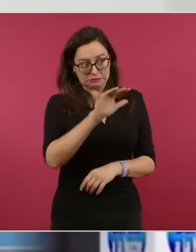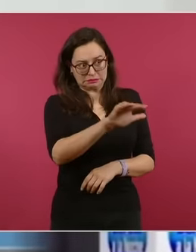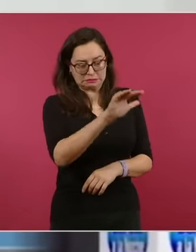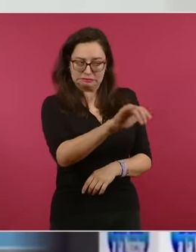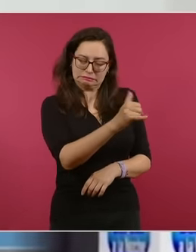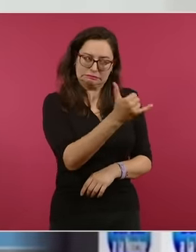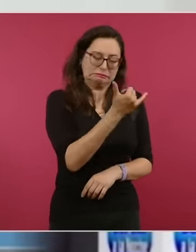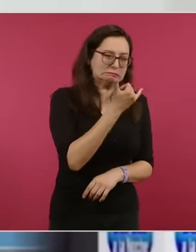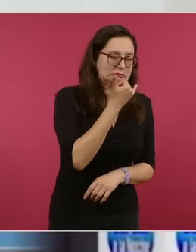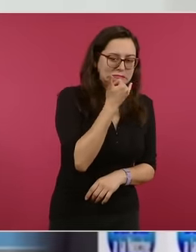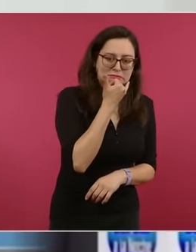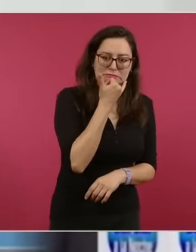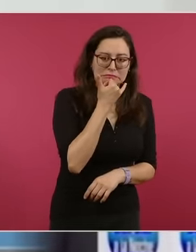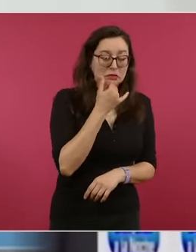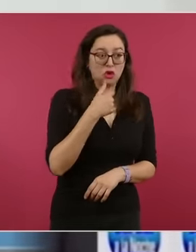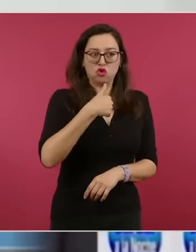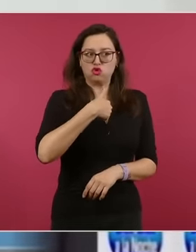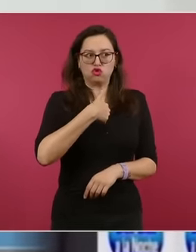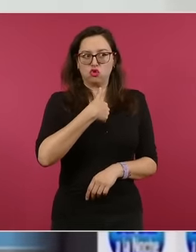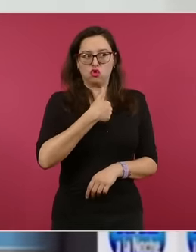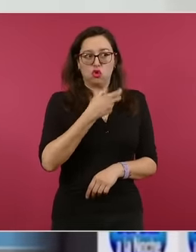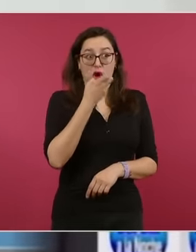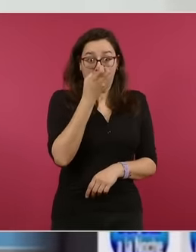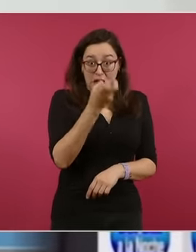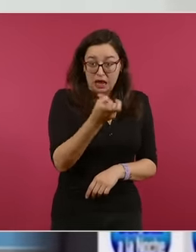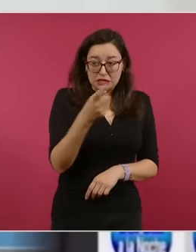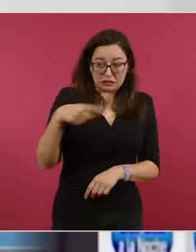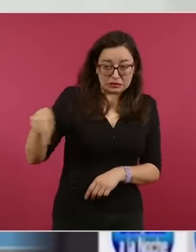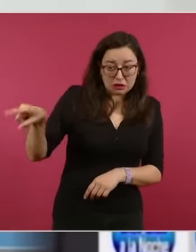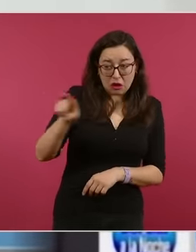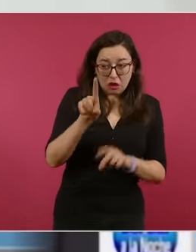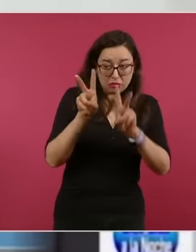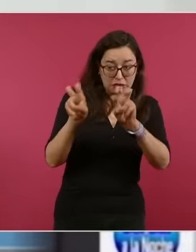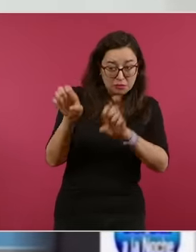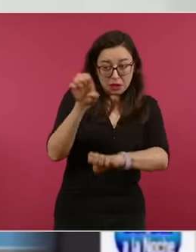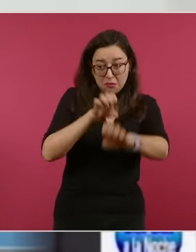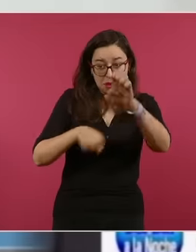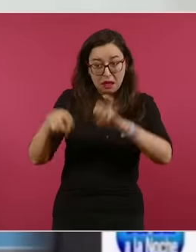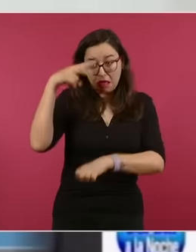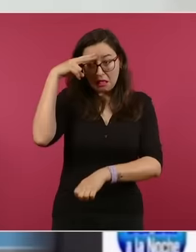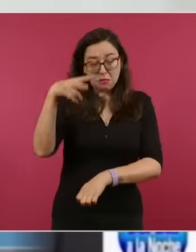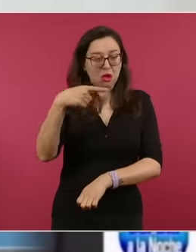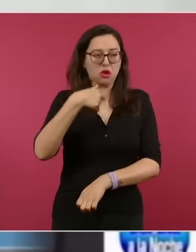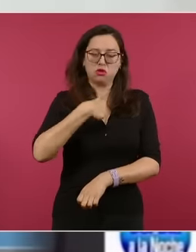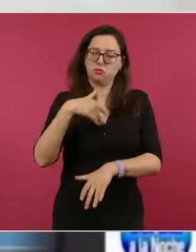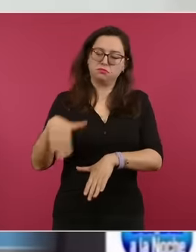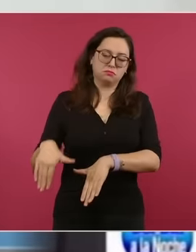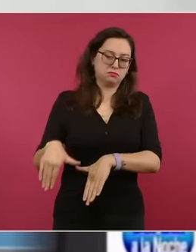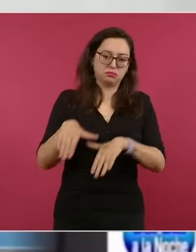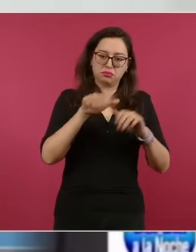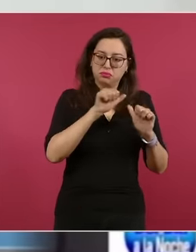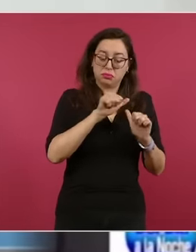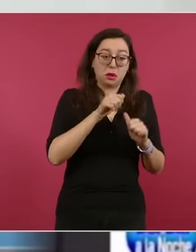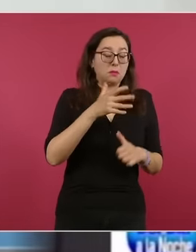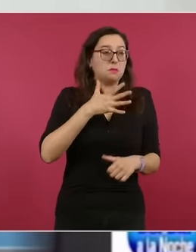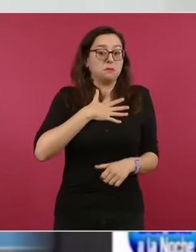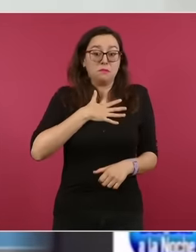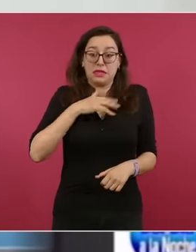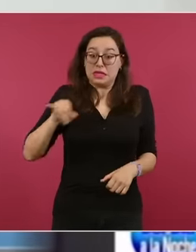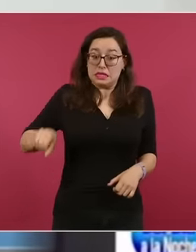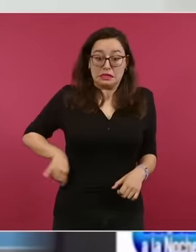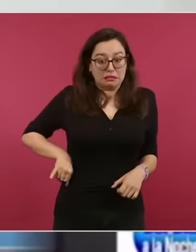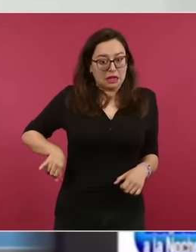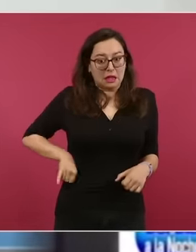presidente, de saber absolutamente nada del tema Embajada de México. Yo tengo conflicto de intereses porque soy